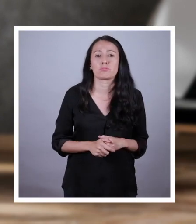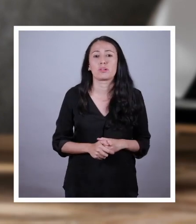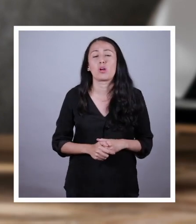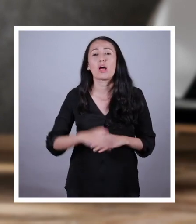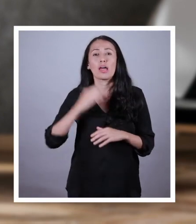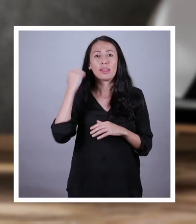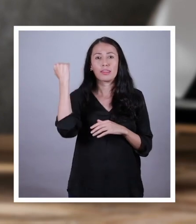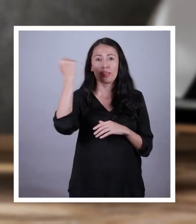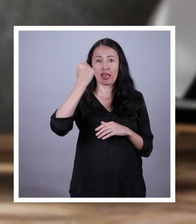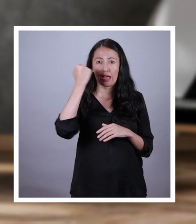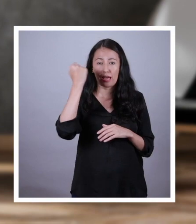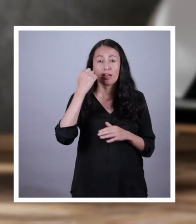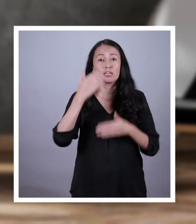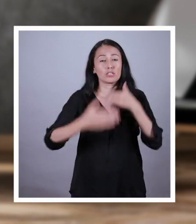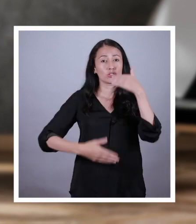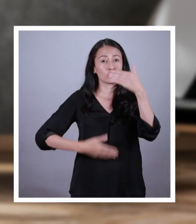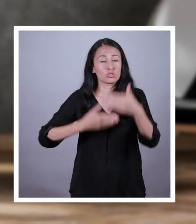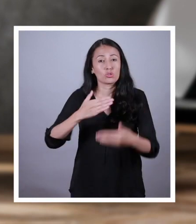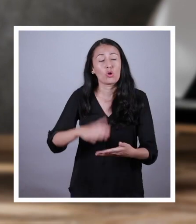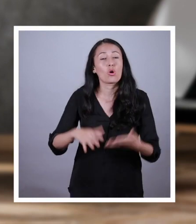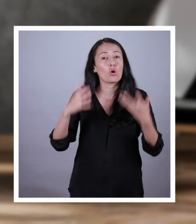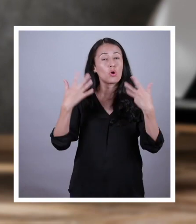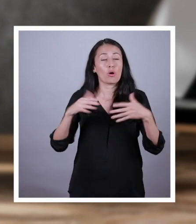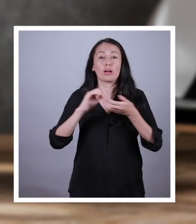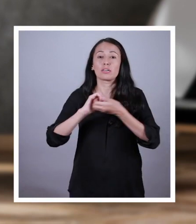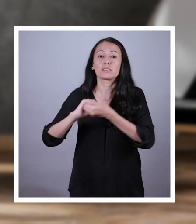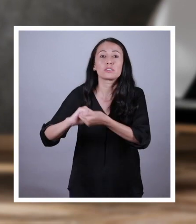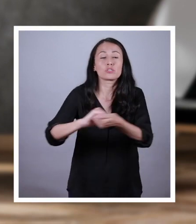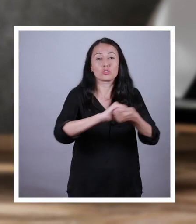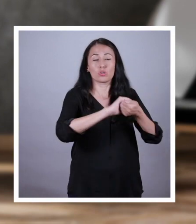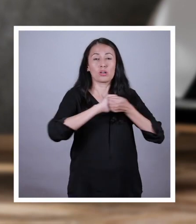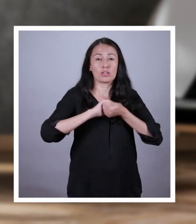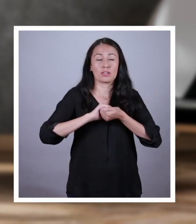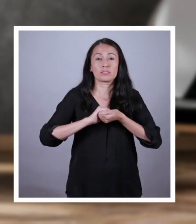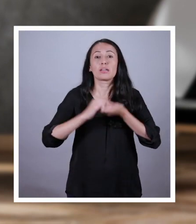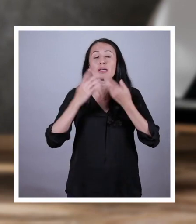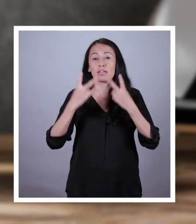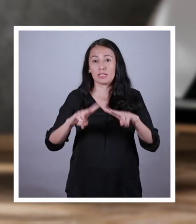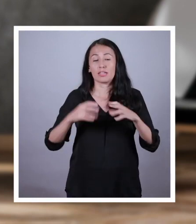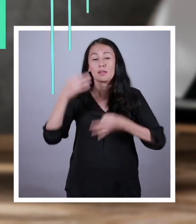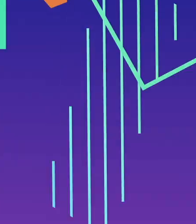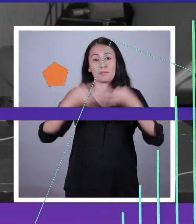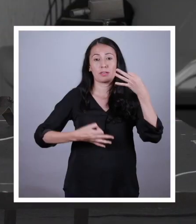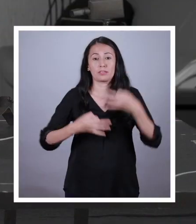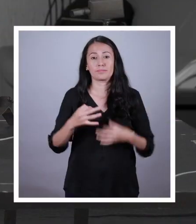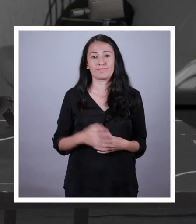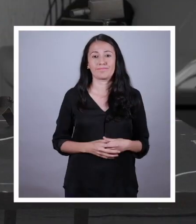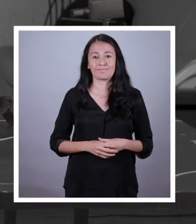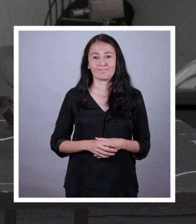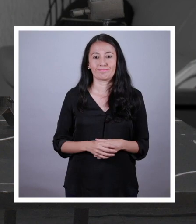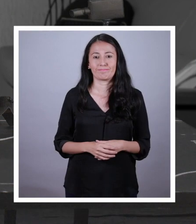Derecho a recibir una educación que fomente la solidaridad, la amistad y la justicia entre todos